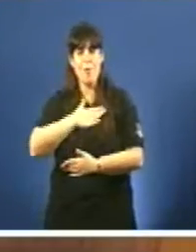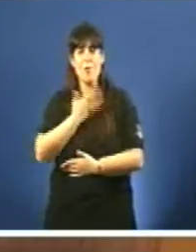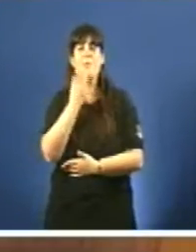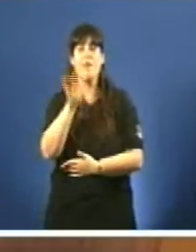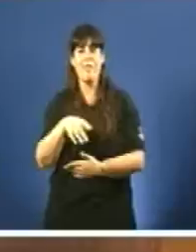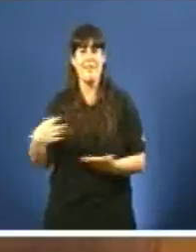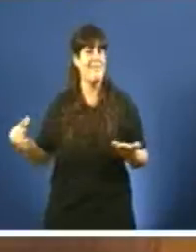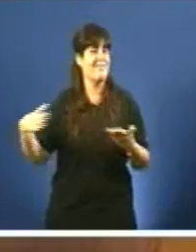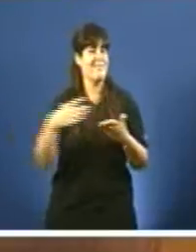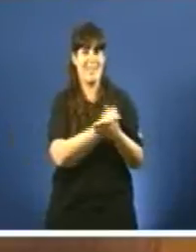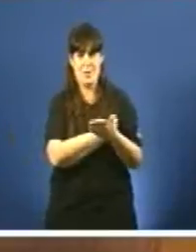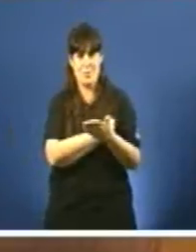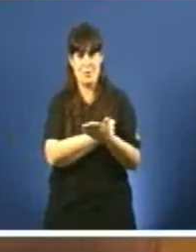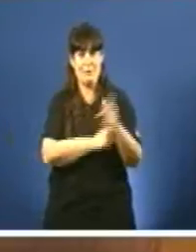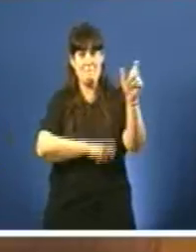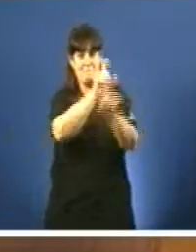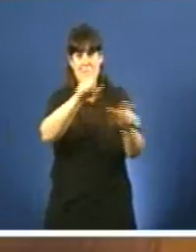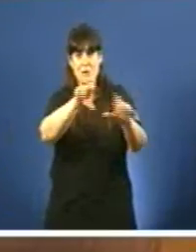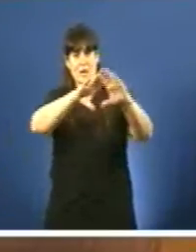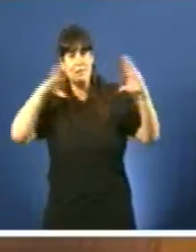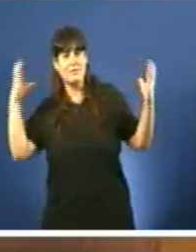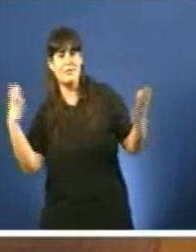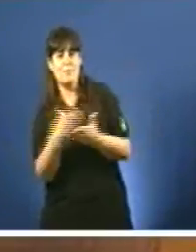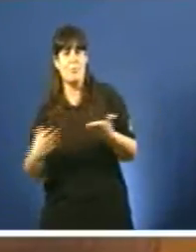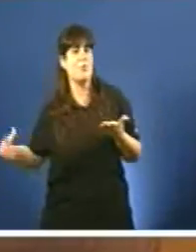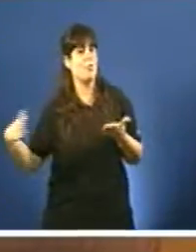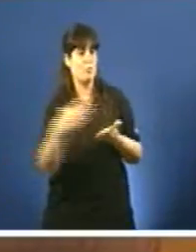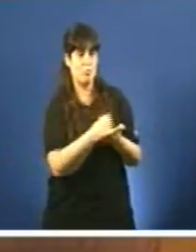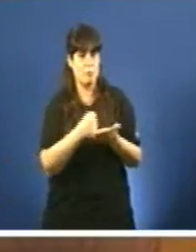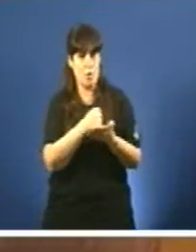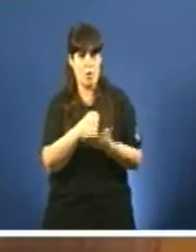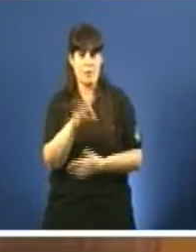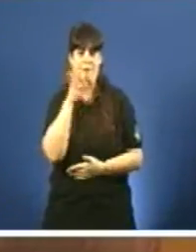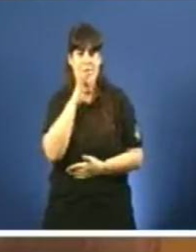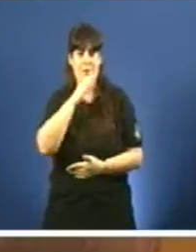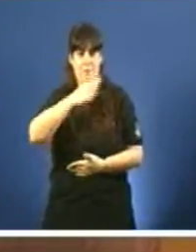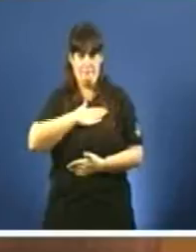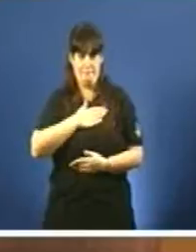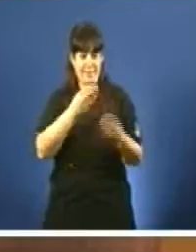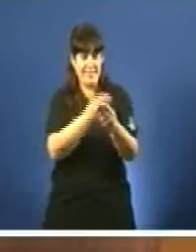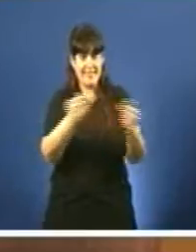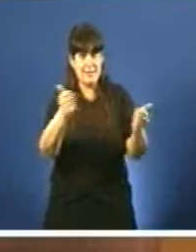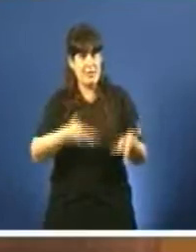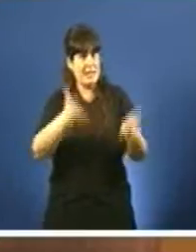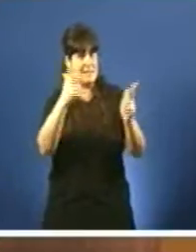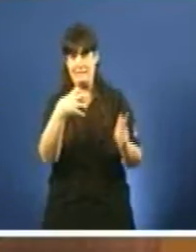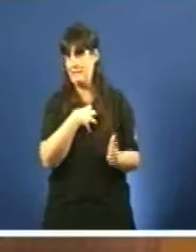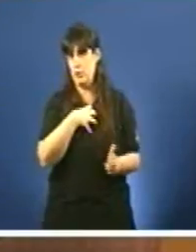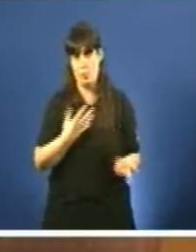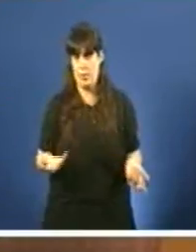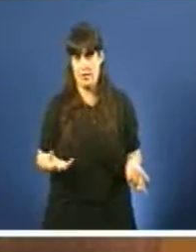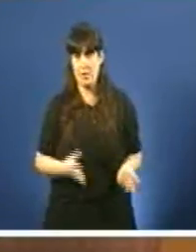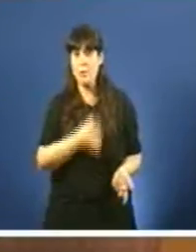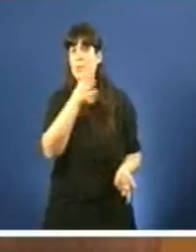mundo. Non só de Galiza, non podemos permitir que desapareza, dixo Carlos da Coruña. Porque o